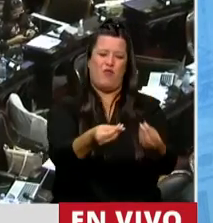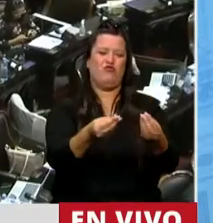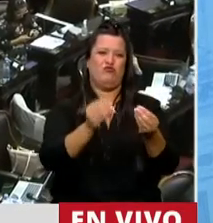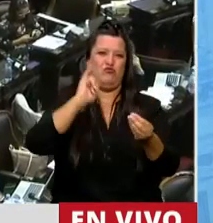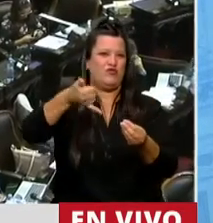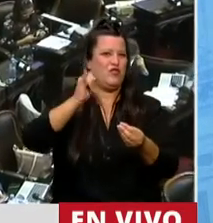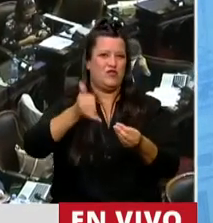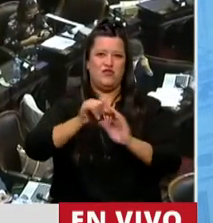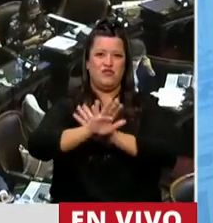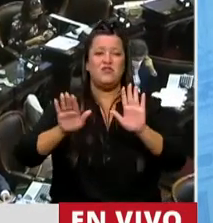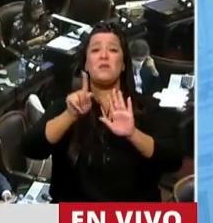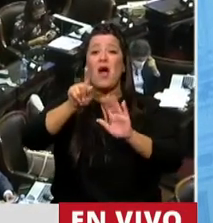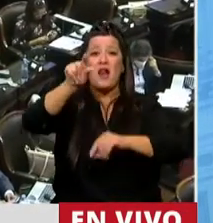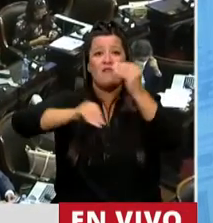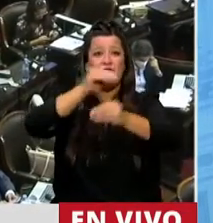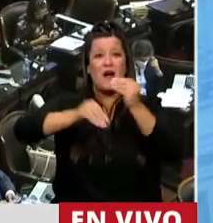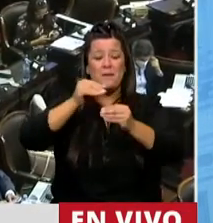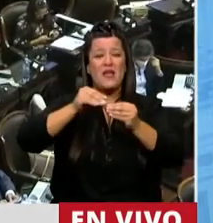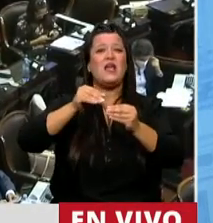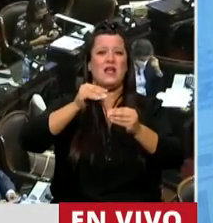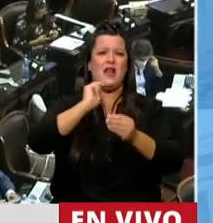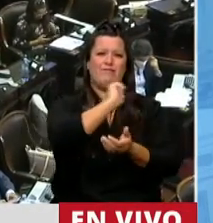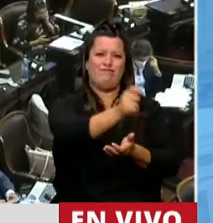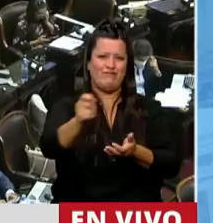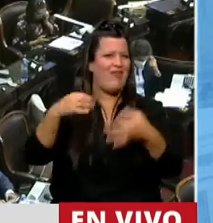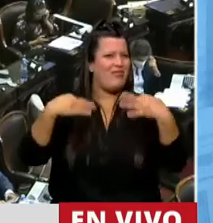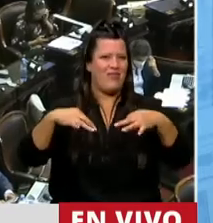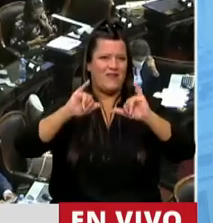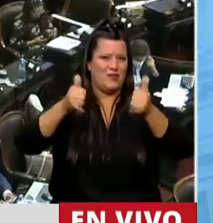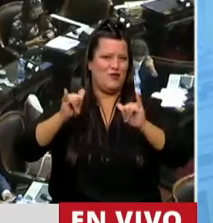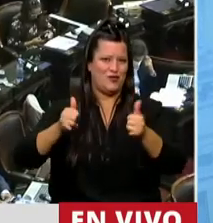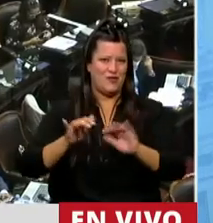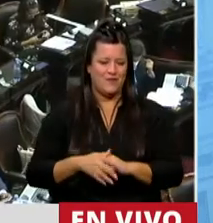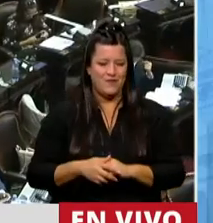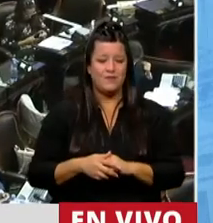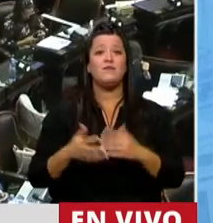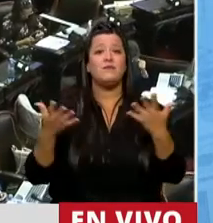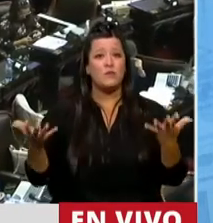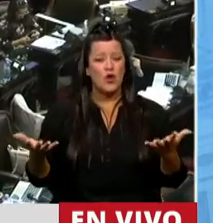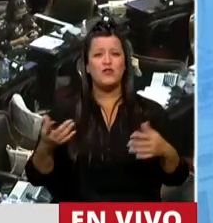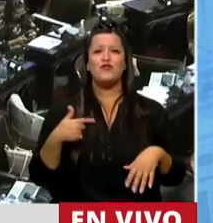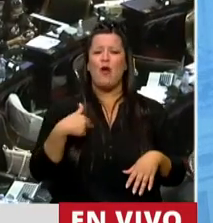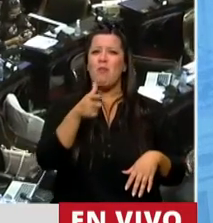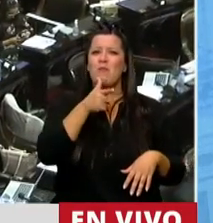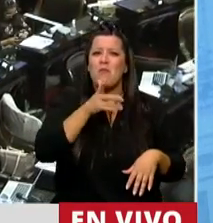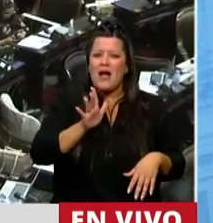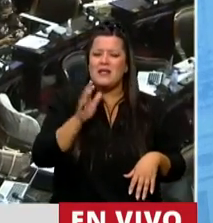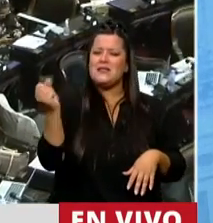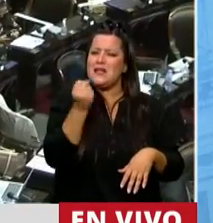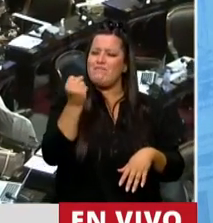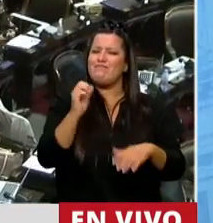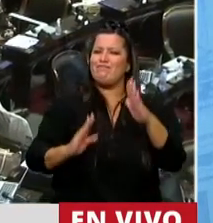a las y los familiares de los tripulantes del submarino. Y por eso nos pareció muy pertinente